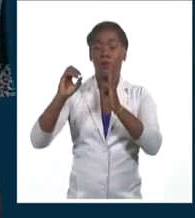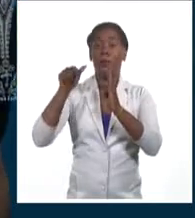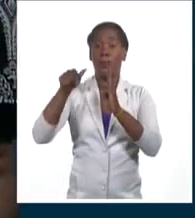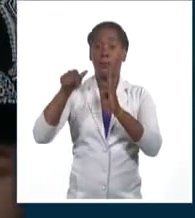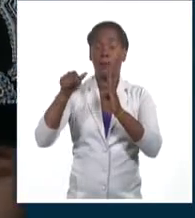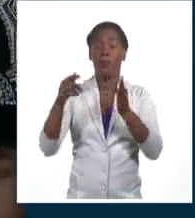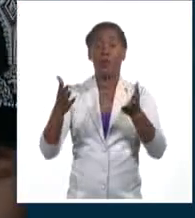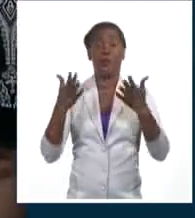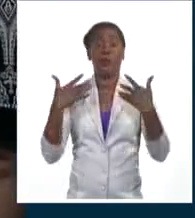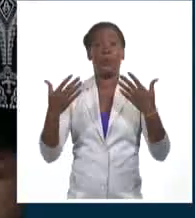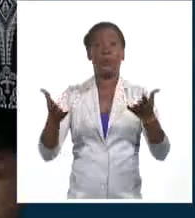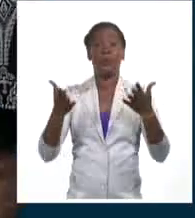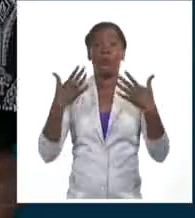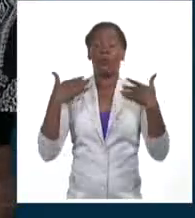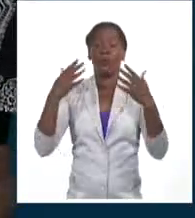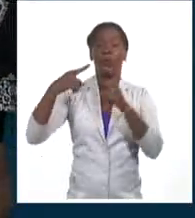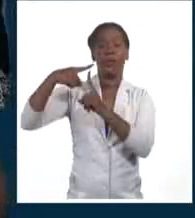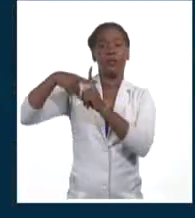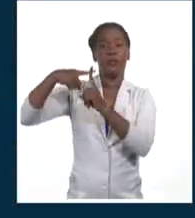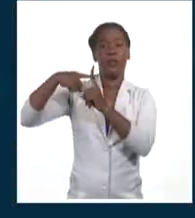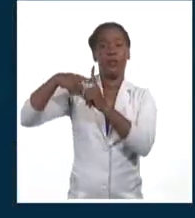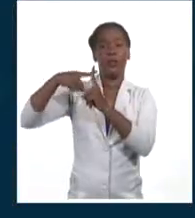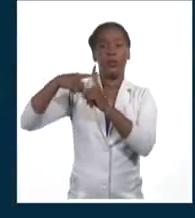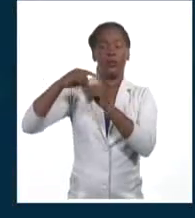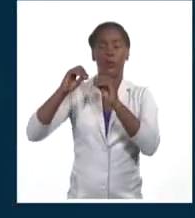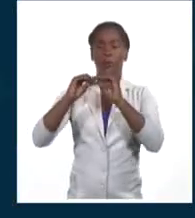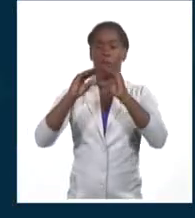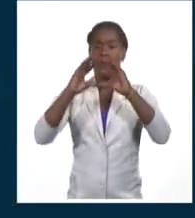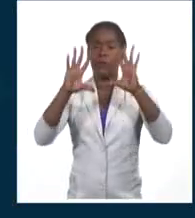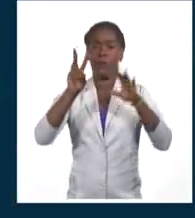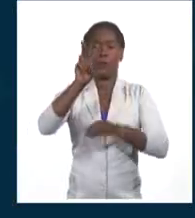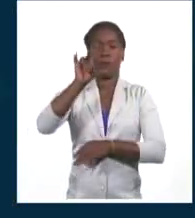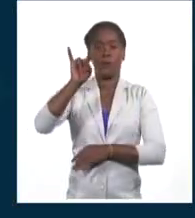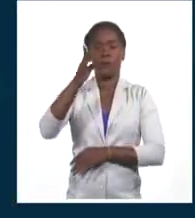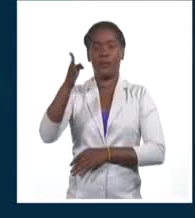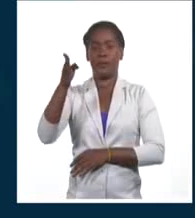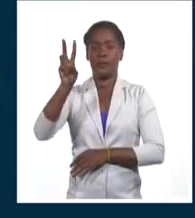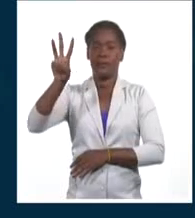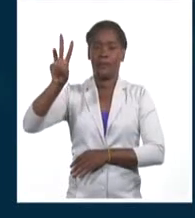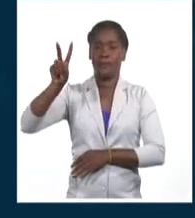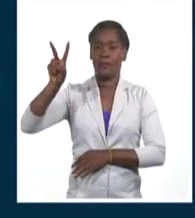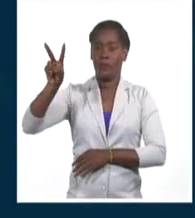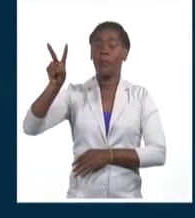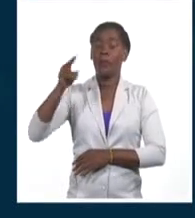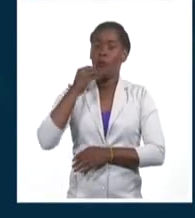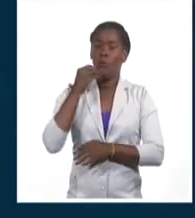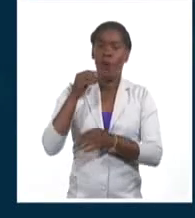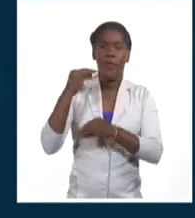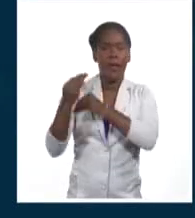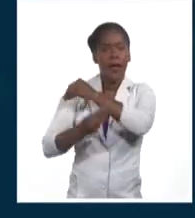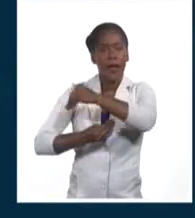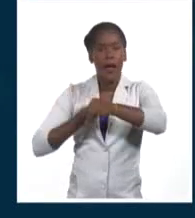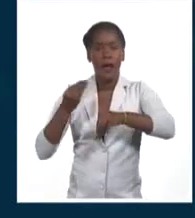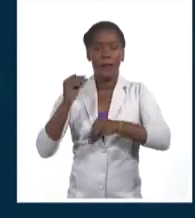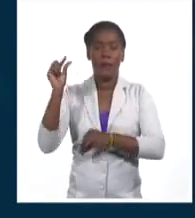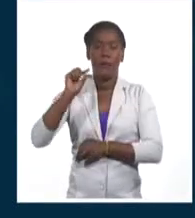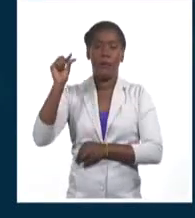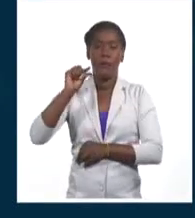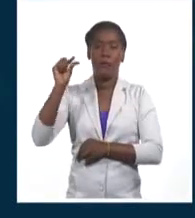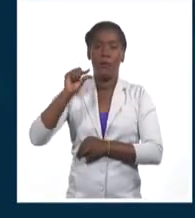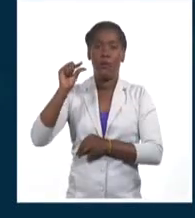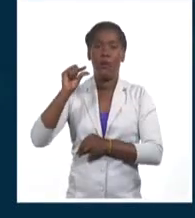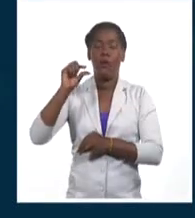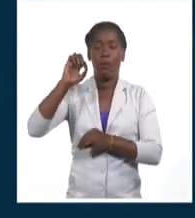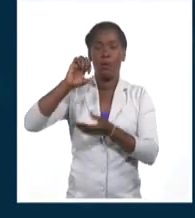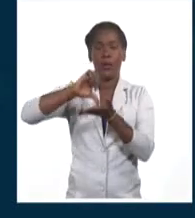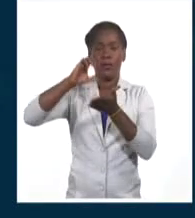cálido con temperaturas máximas entre 29 y hasta 32 grados celsius, pueden haber valores superiores hacia zonas del interior